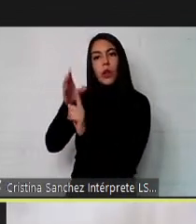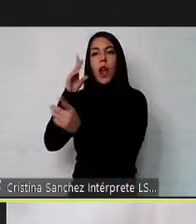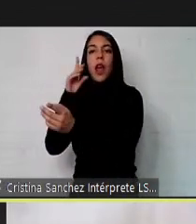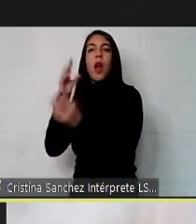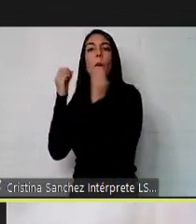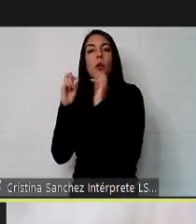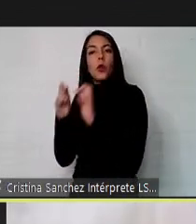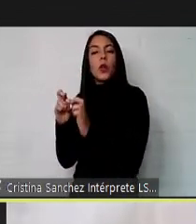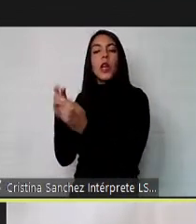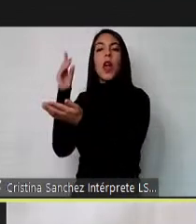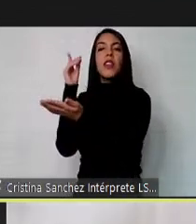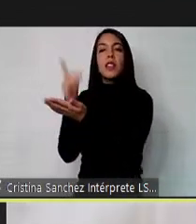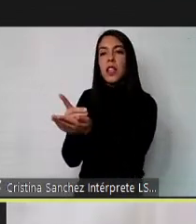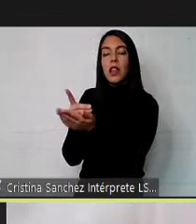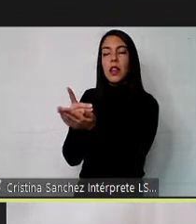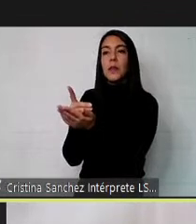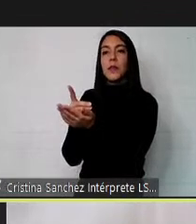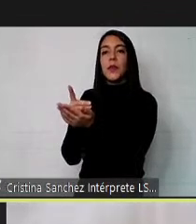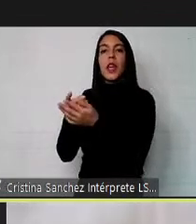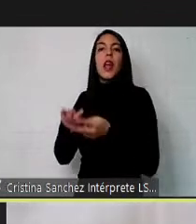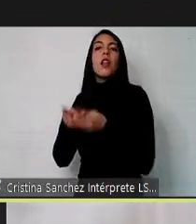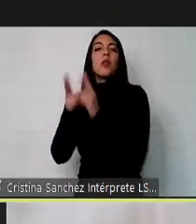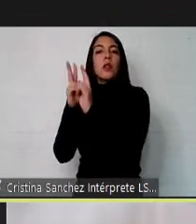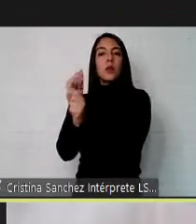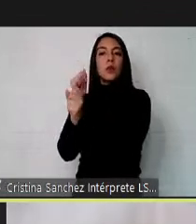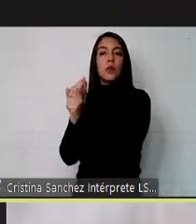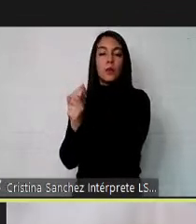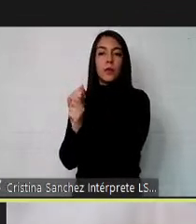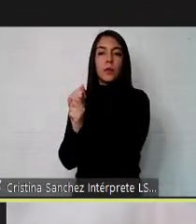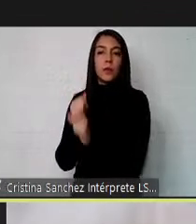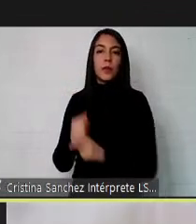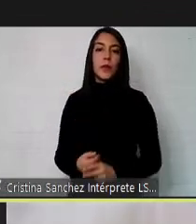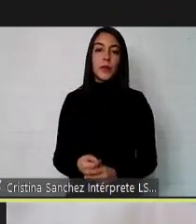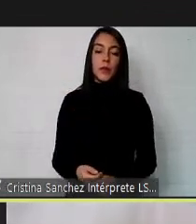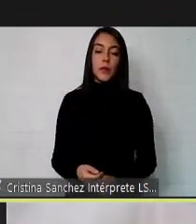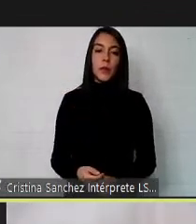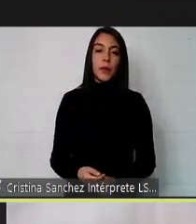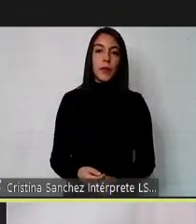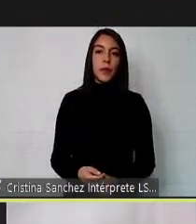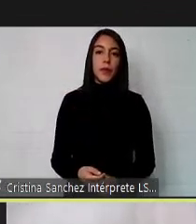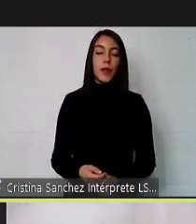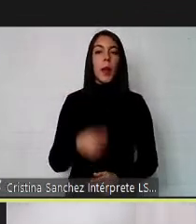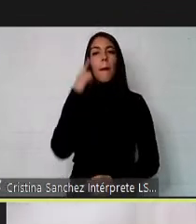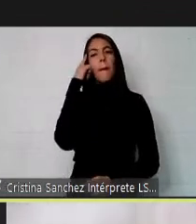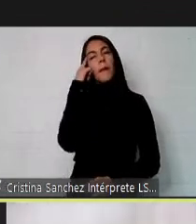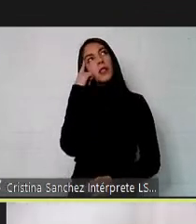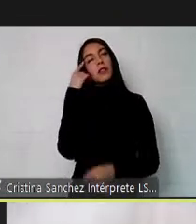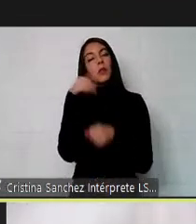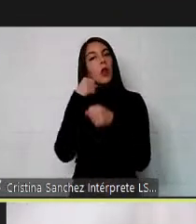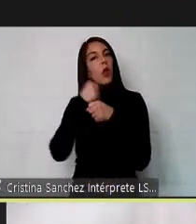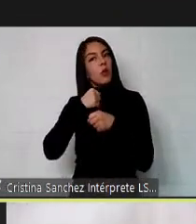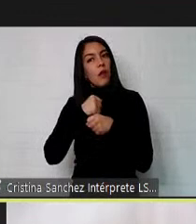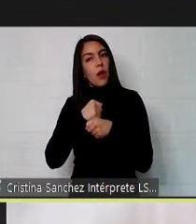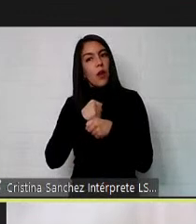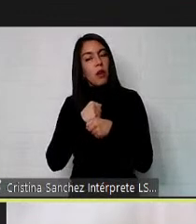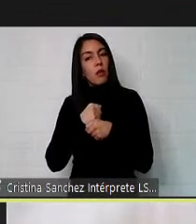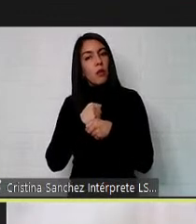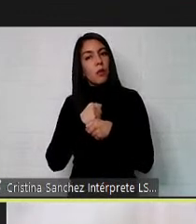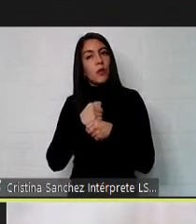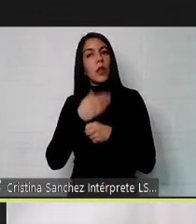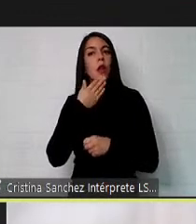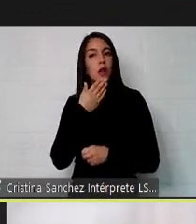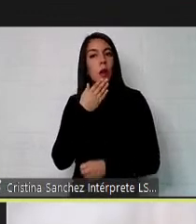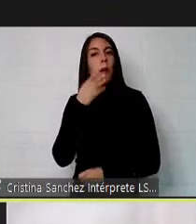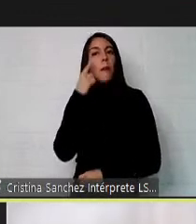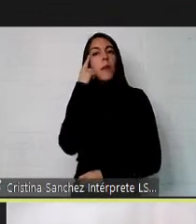no ejercicio del derecho a trabajar ahora cuando nosotros pensamos en el trabajo no solo pensamos en